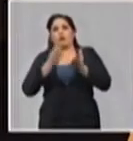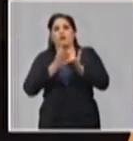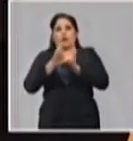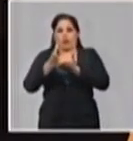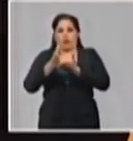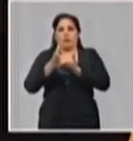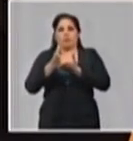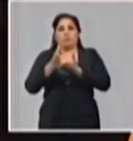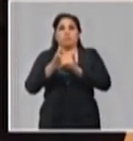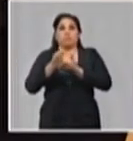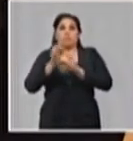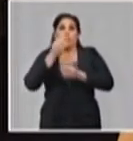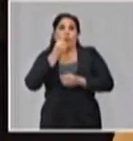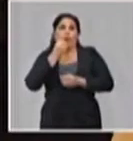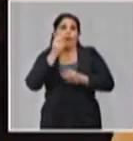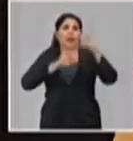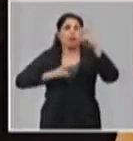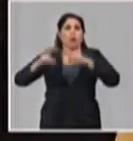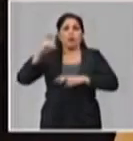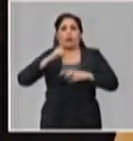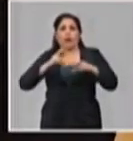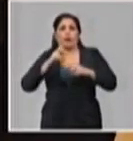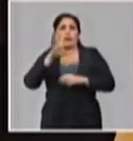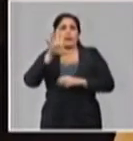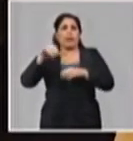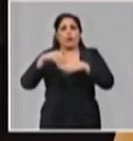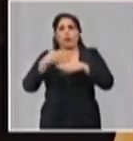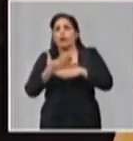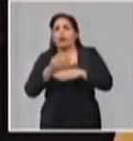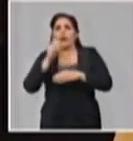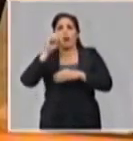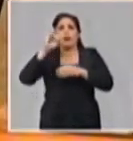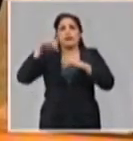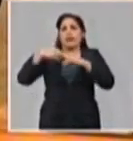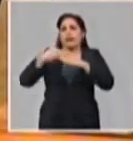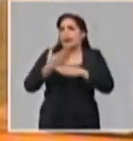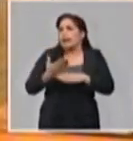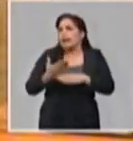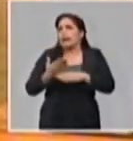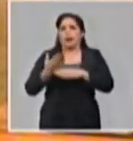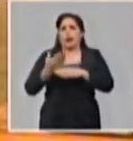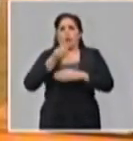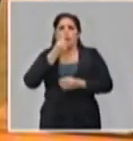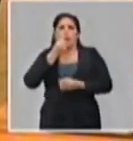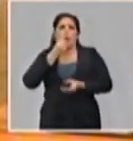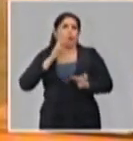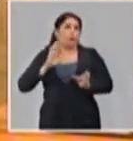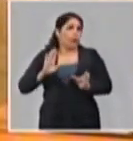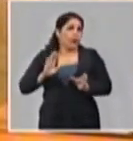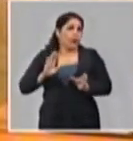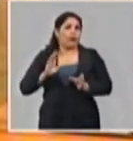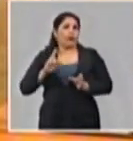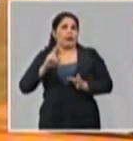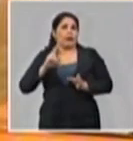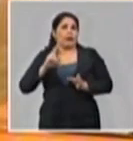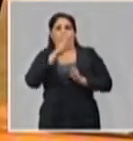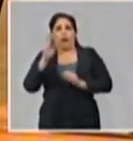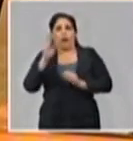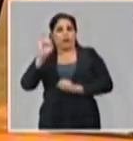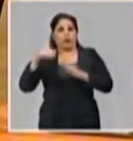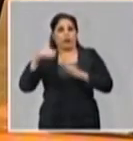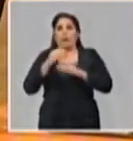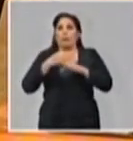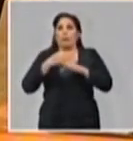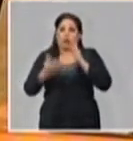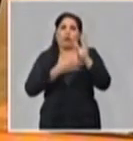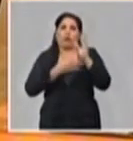Es verdad que ya los estudios hablan de una media, de unos 5 días, otros hablan que puede estar entre 2 y los 7, pero la realidad